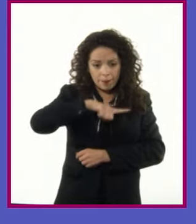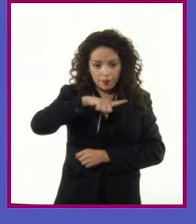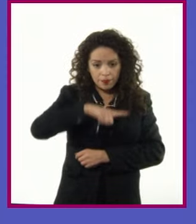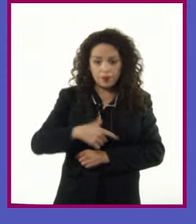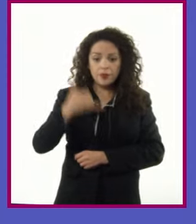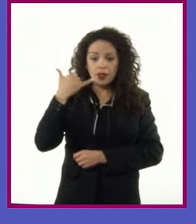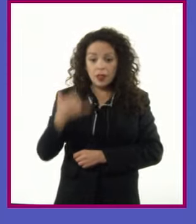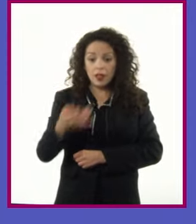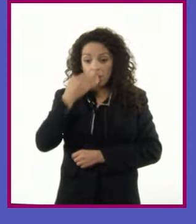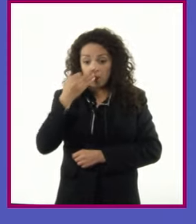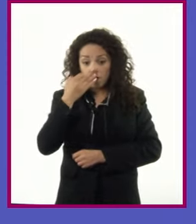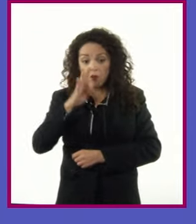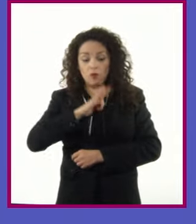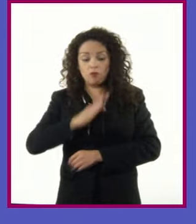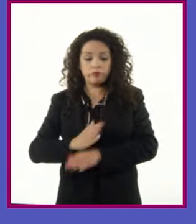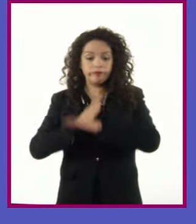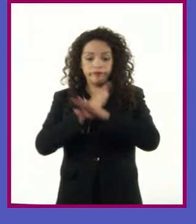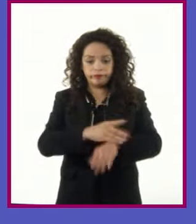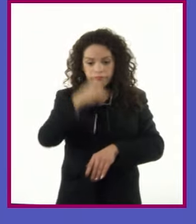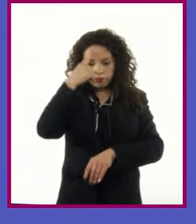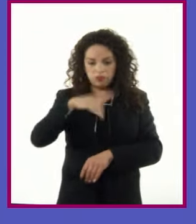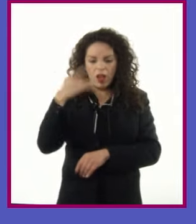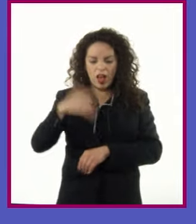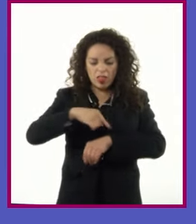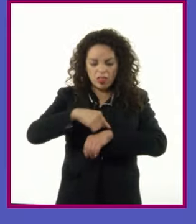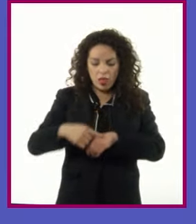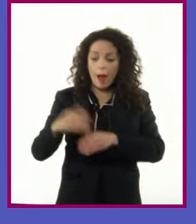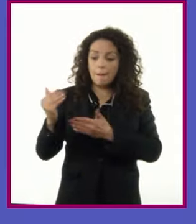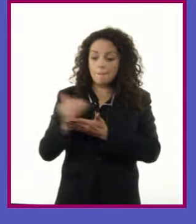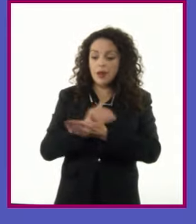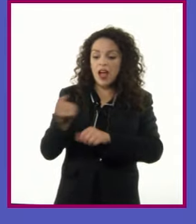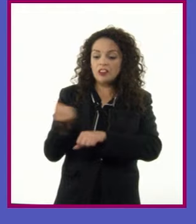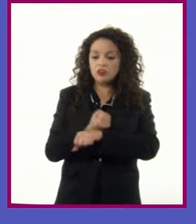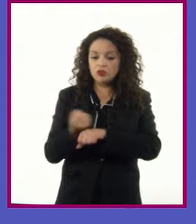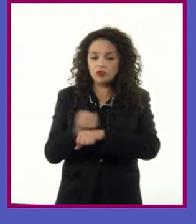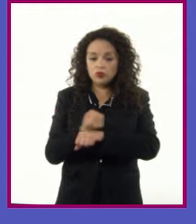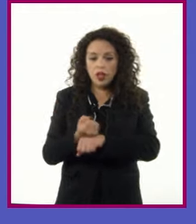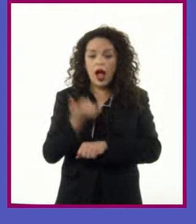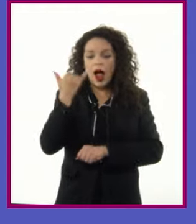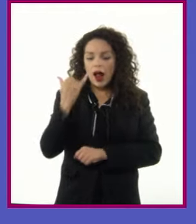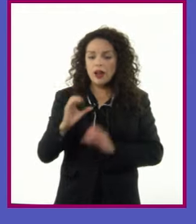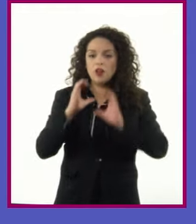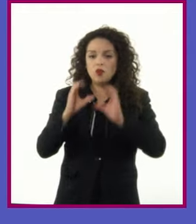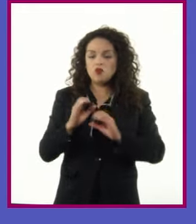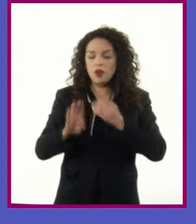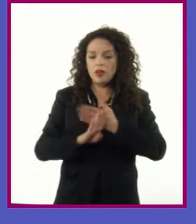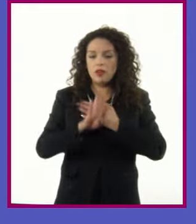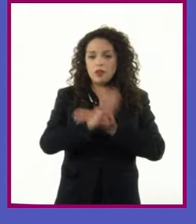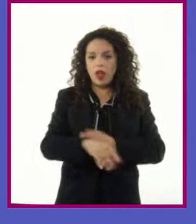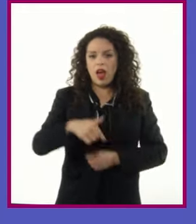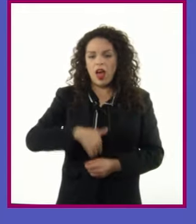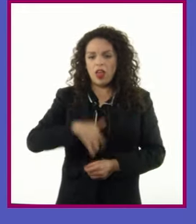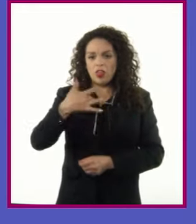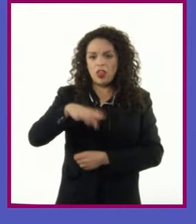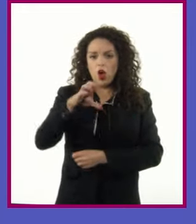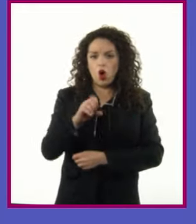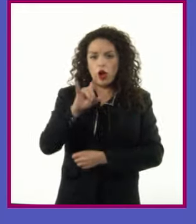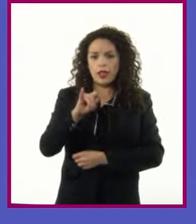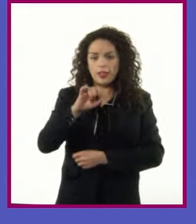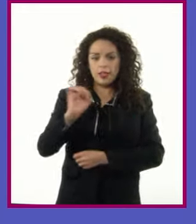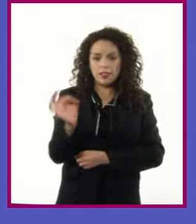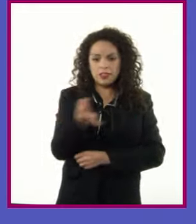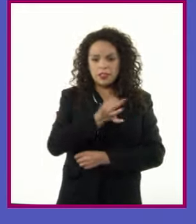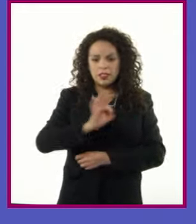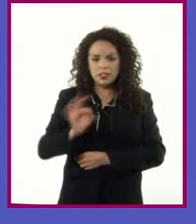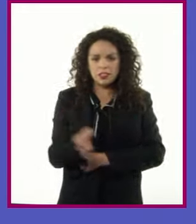astringentes Se usan para reducir sangrados y tratar la diarrea La colitis y el síndrome del intestino